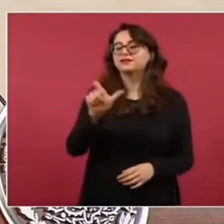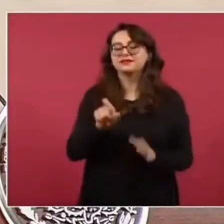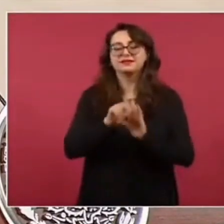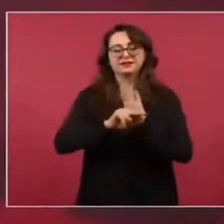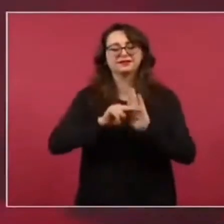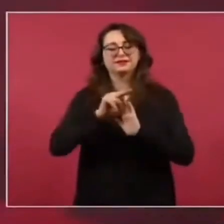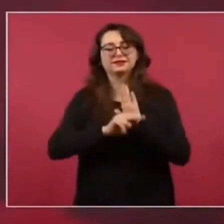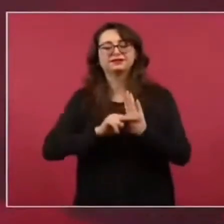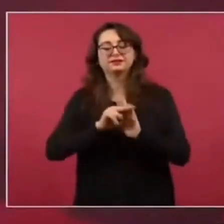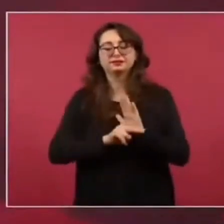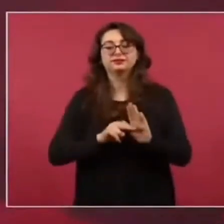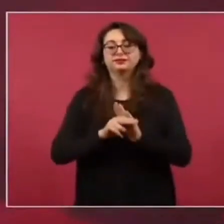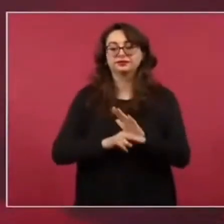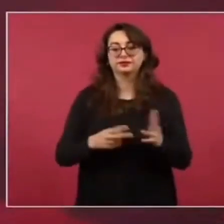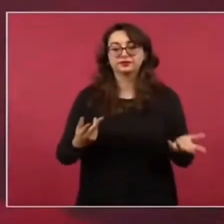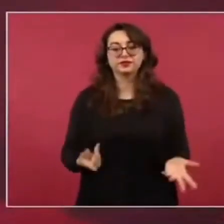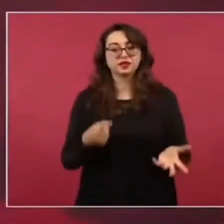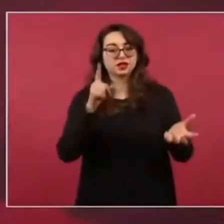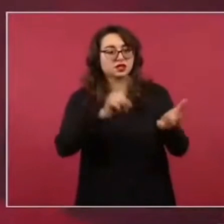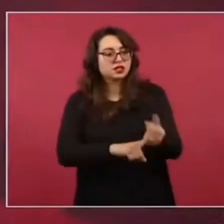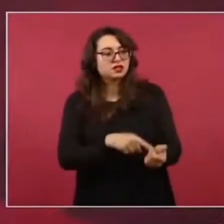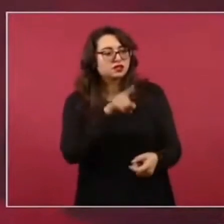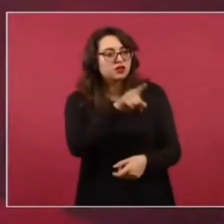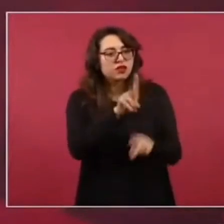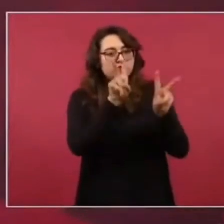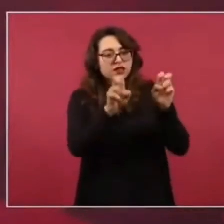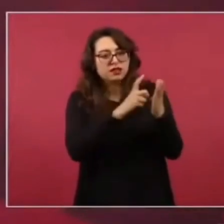toda color de rosa, ¿no?